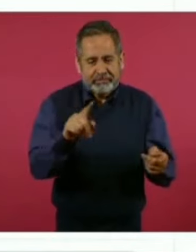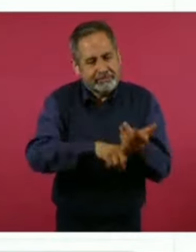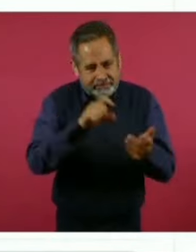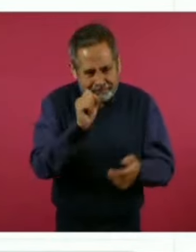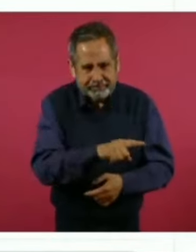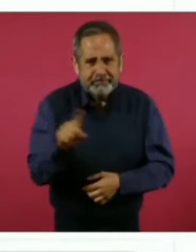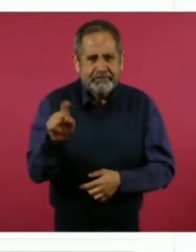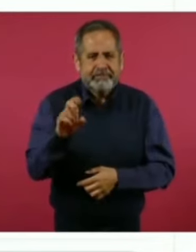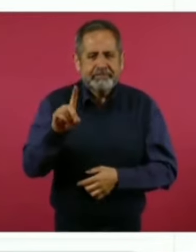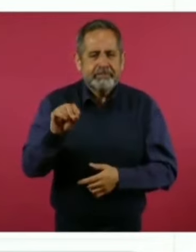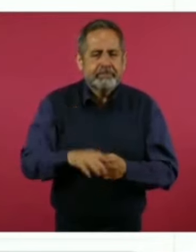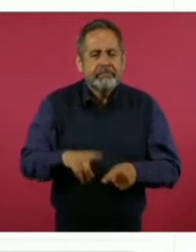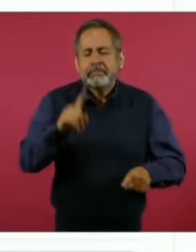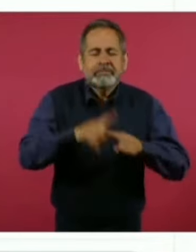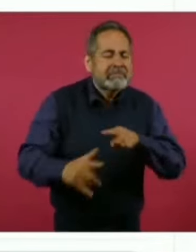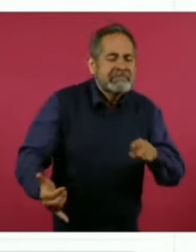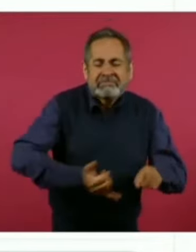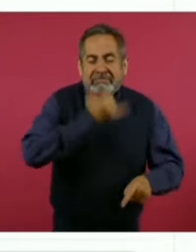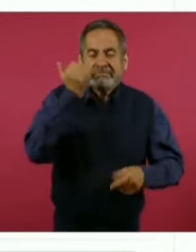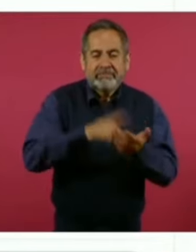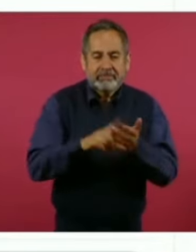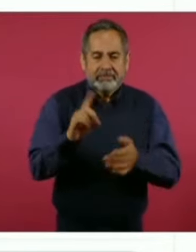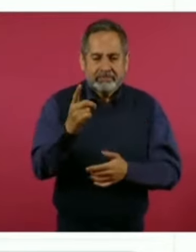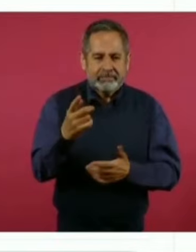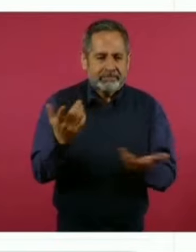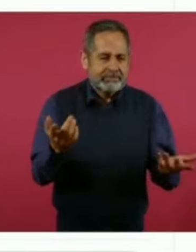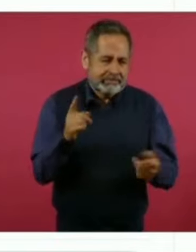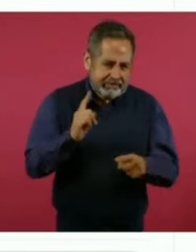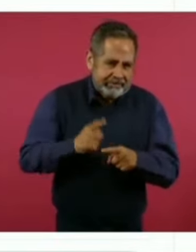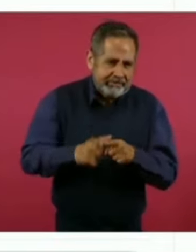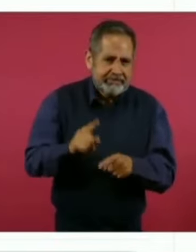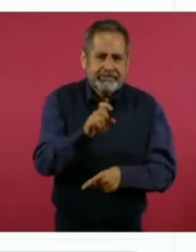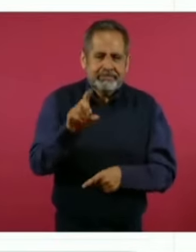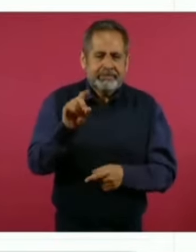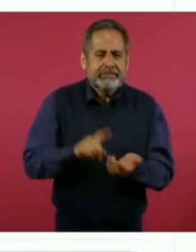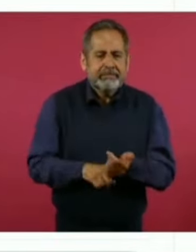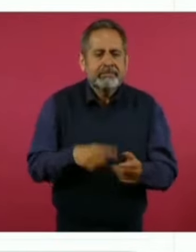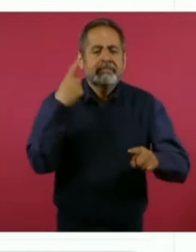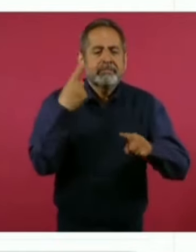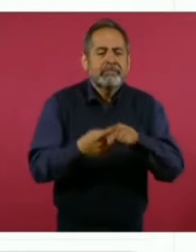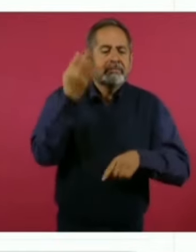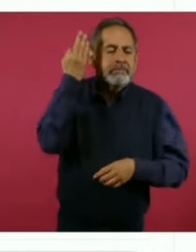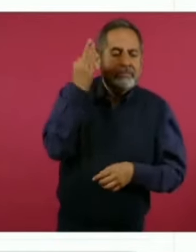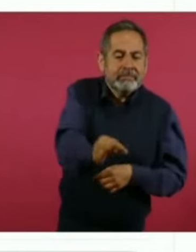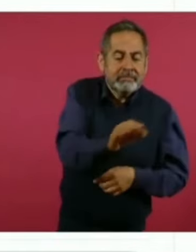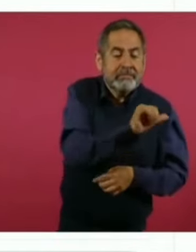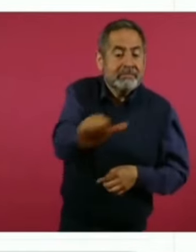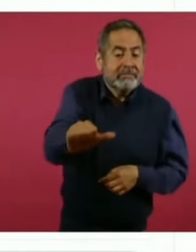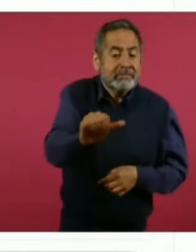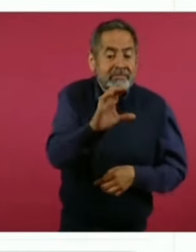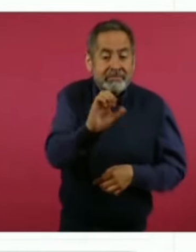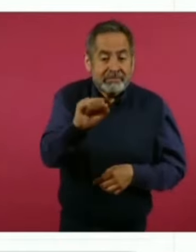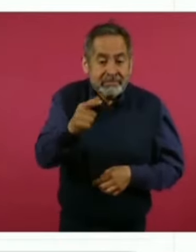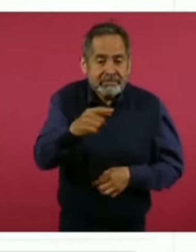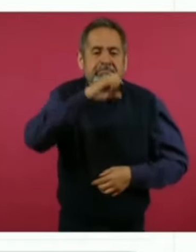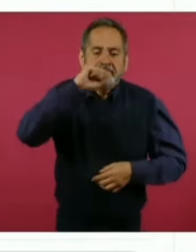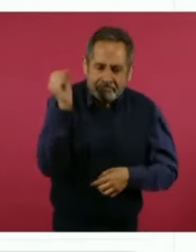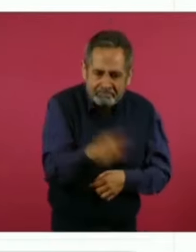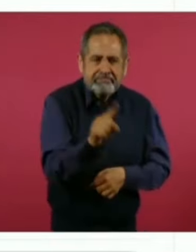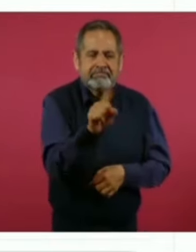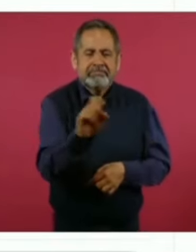¿Quién tuvo el error de diciembre? Cedillo. ¿Quién traicionó a Salinas? Cedillo.